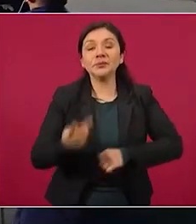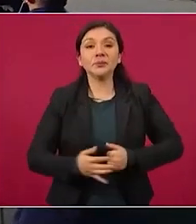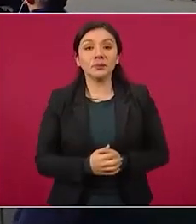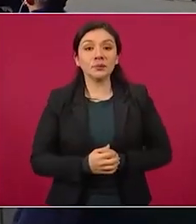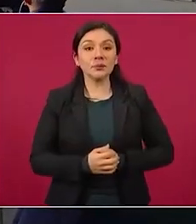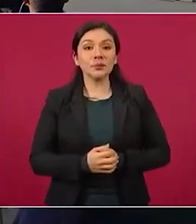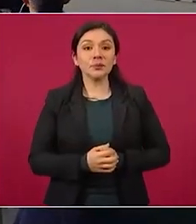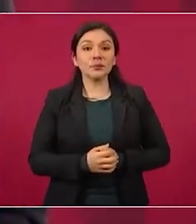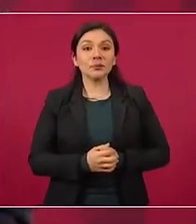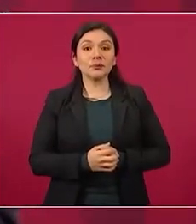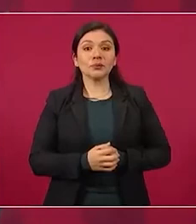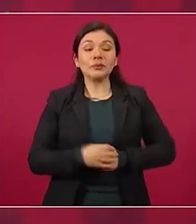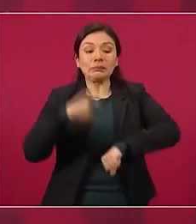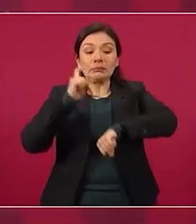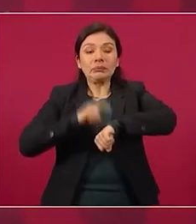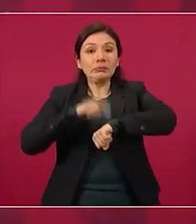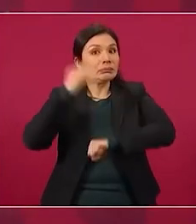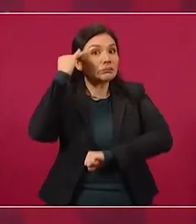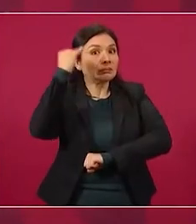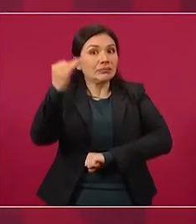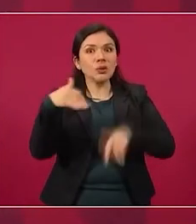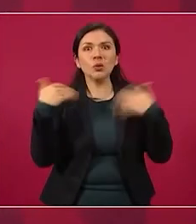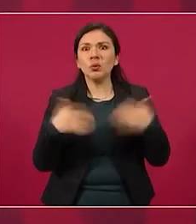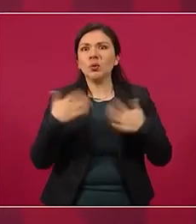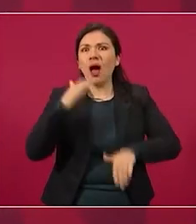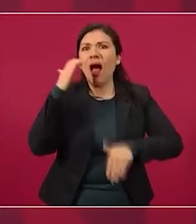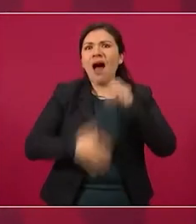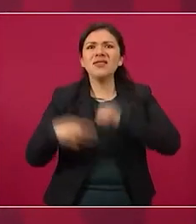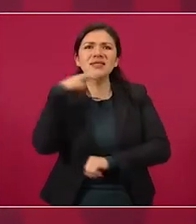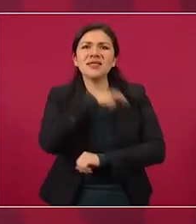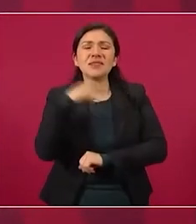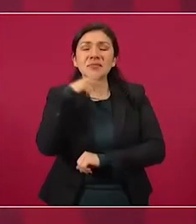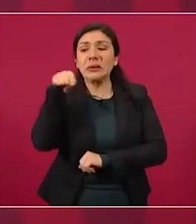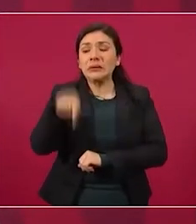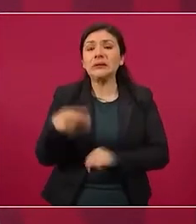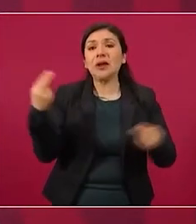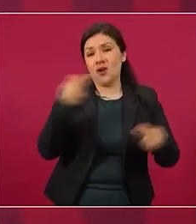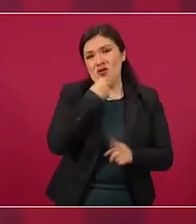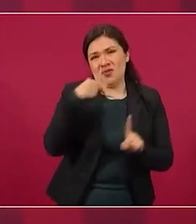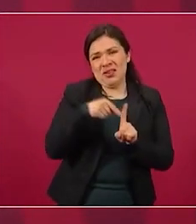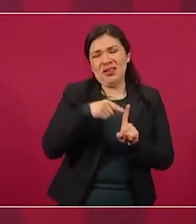se nos estaba acabando el tiempo y él tenía que salir